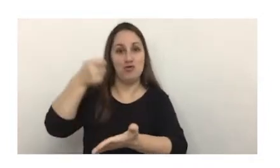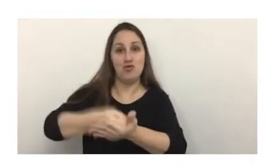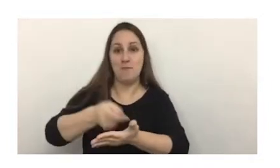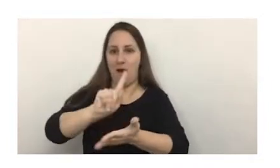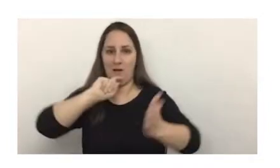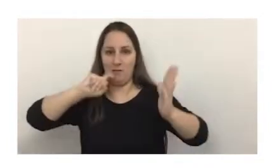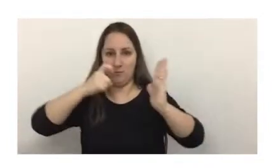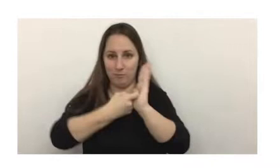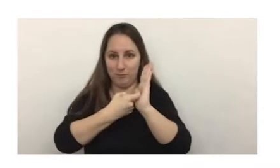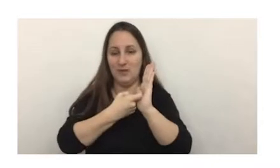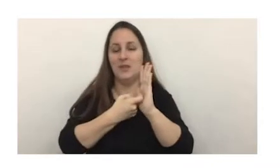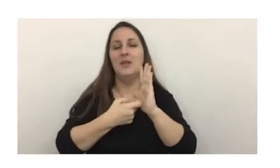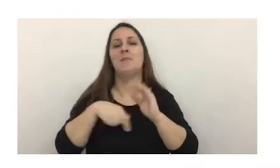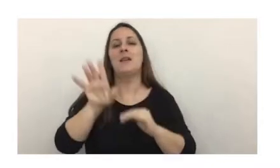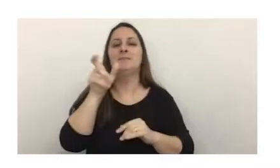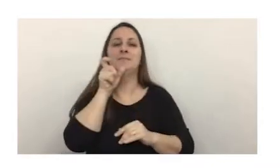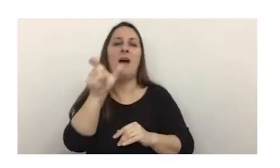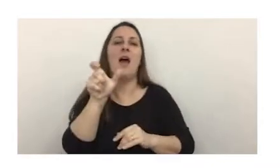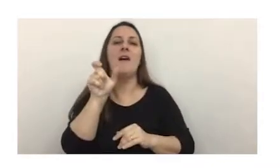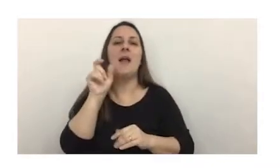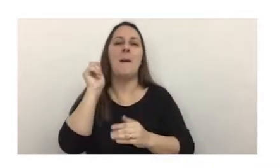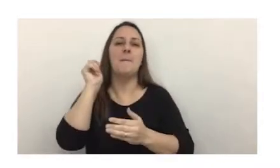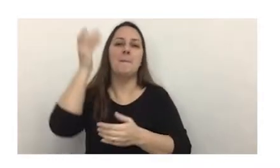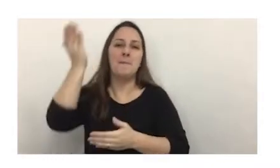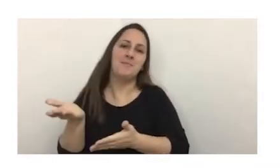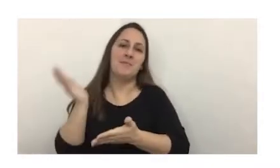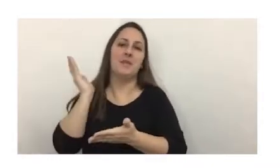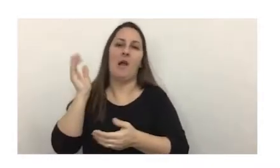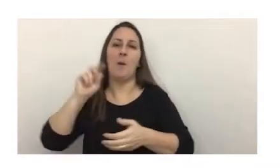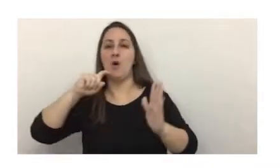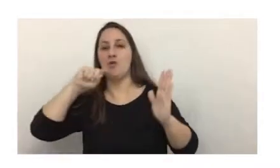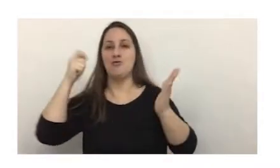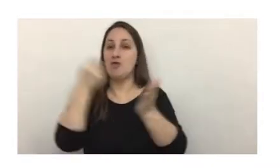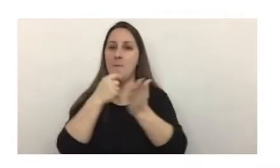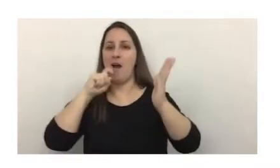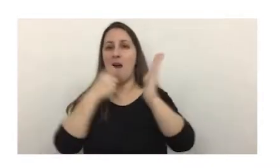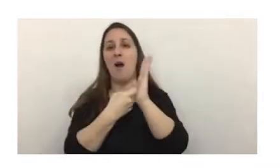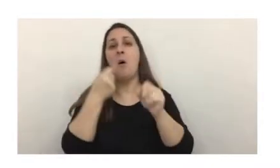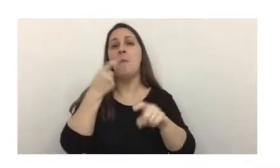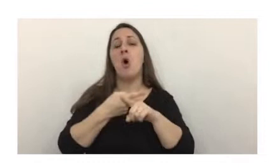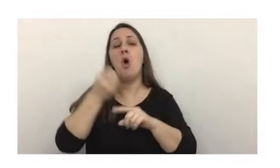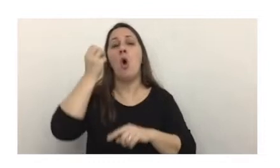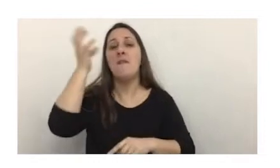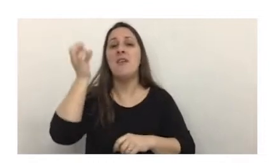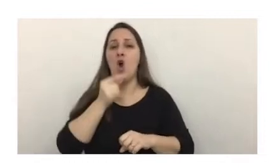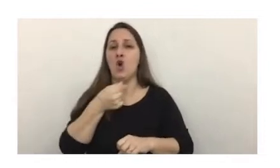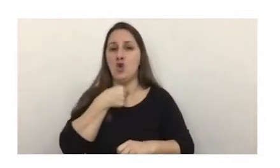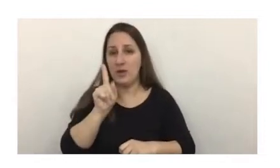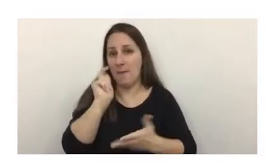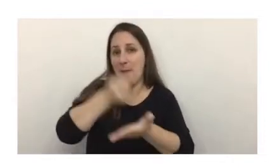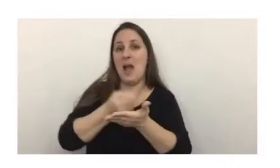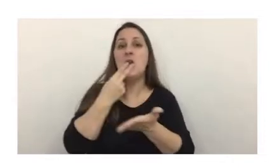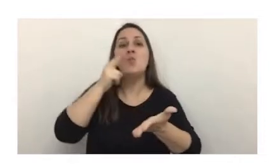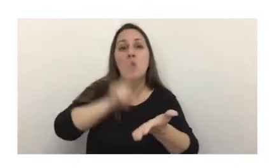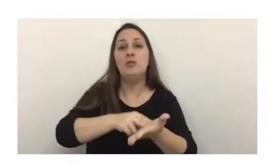el verbo típico de la figura penal consiste en evadir por acción o omisión deliberada el pago de tributos en